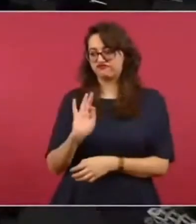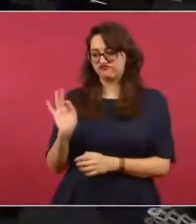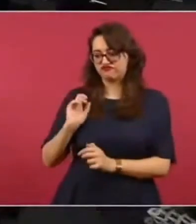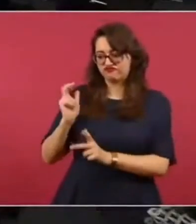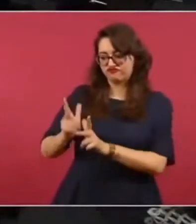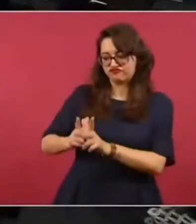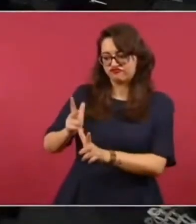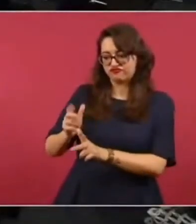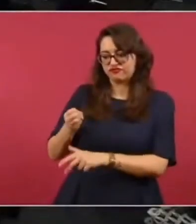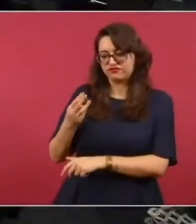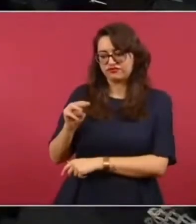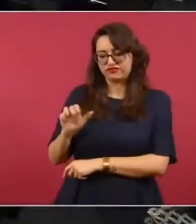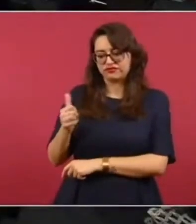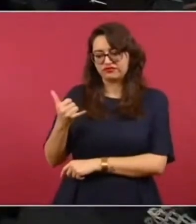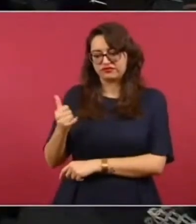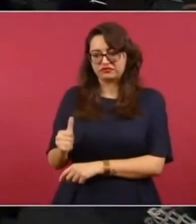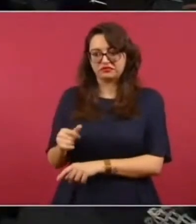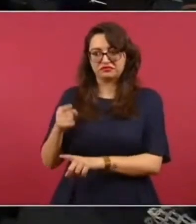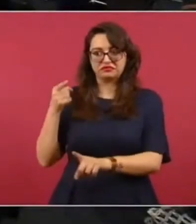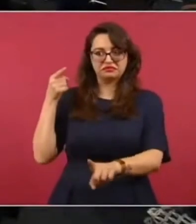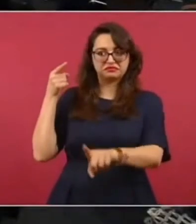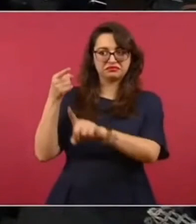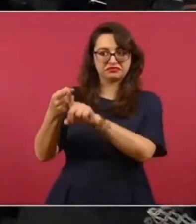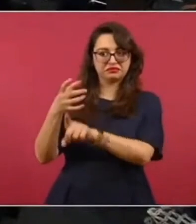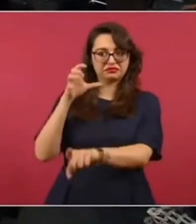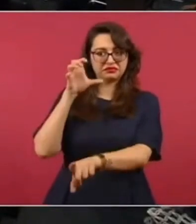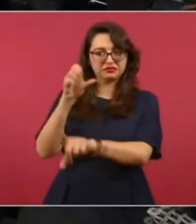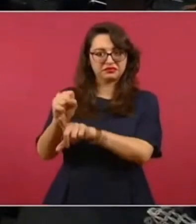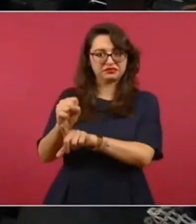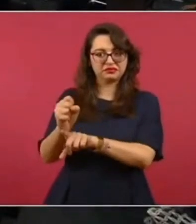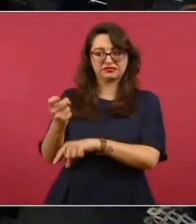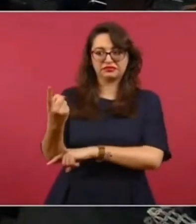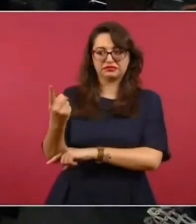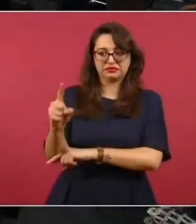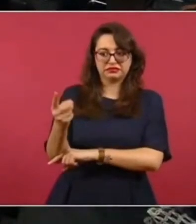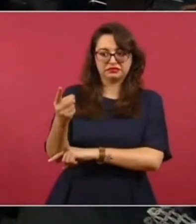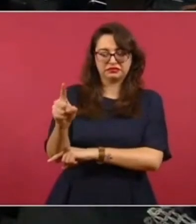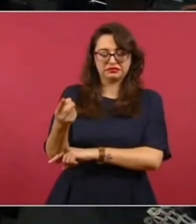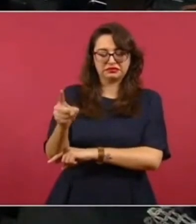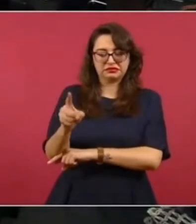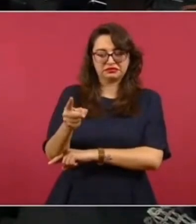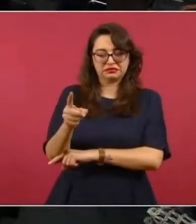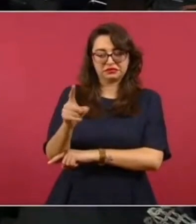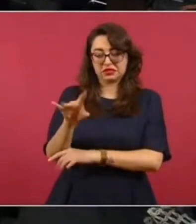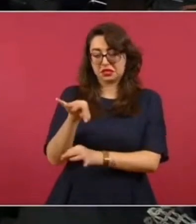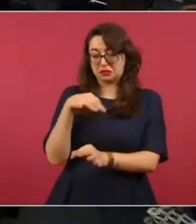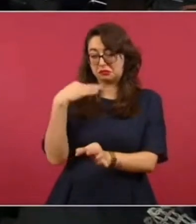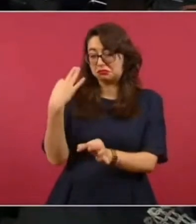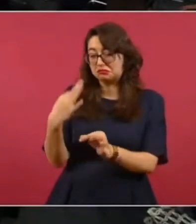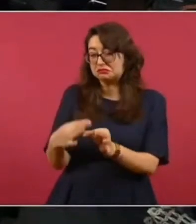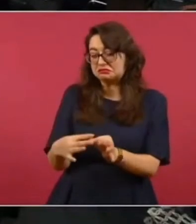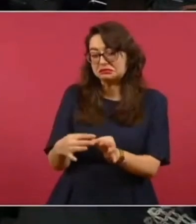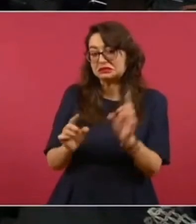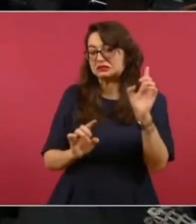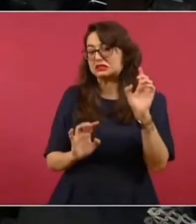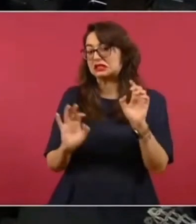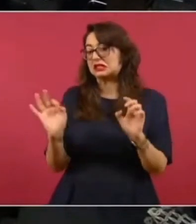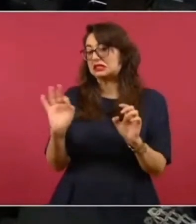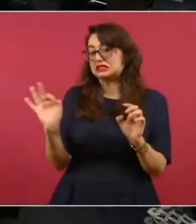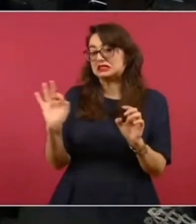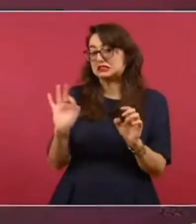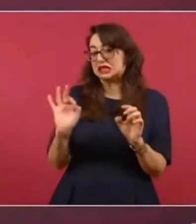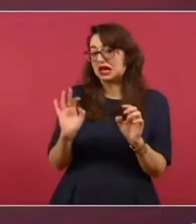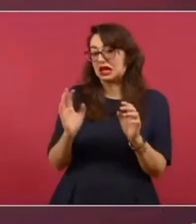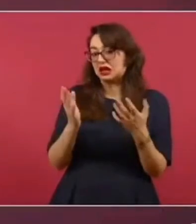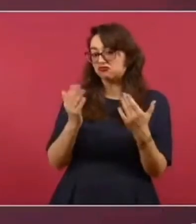en el tramo pues este, creo que cinco sur y cinco, el cinco sur y cinco norte. Gracias.